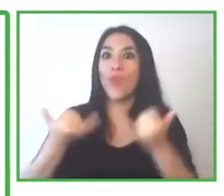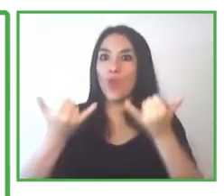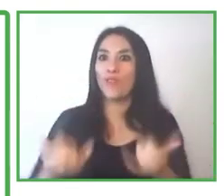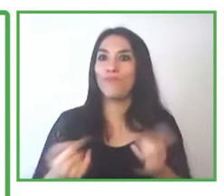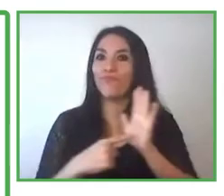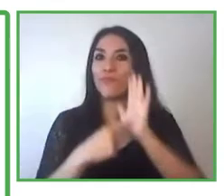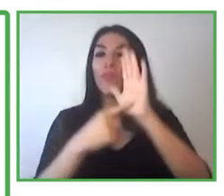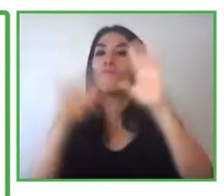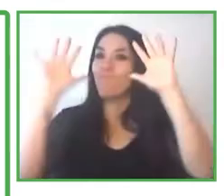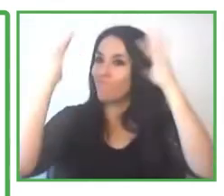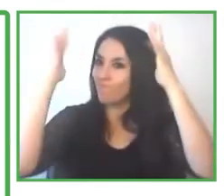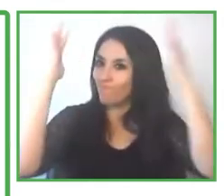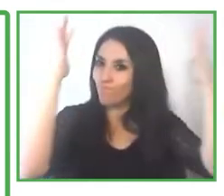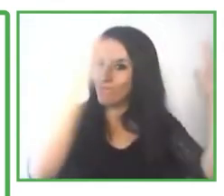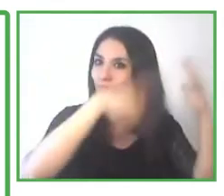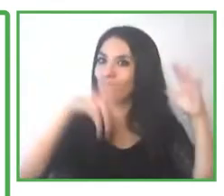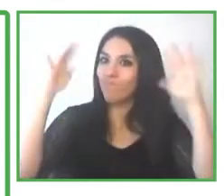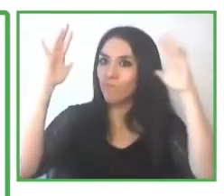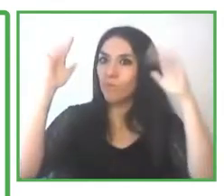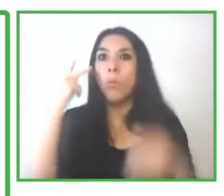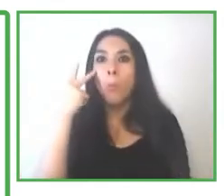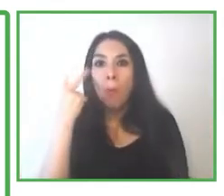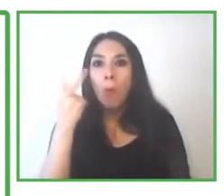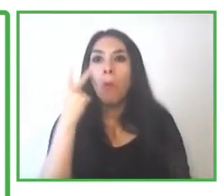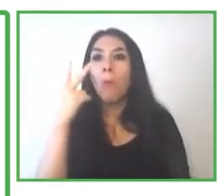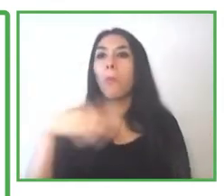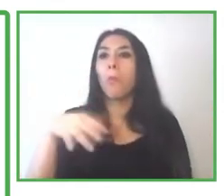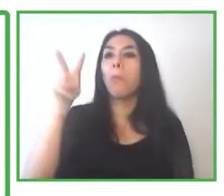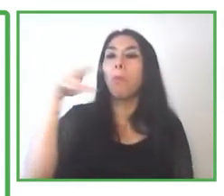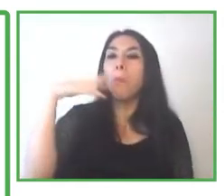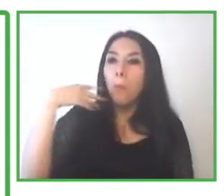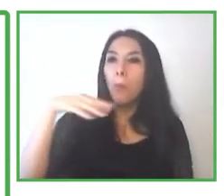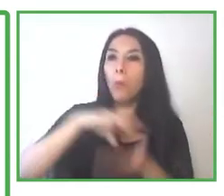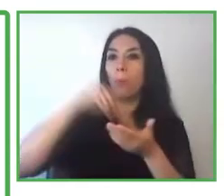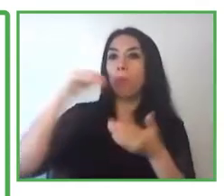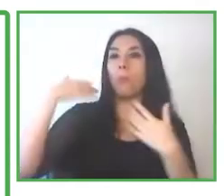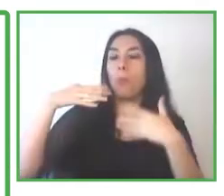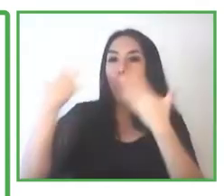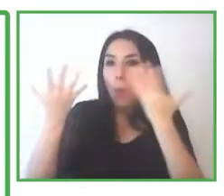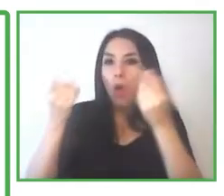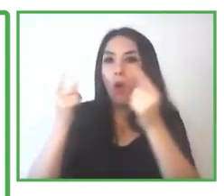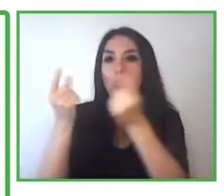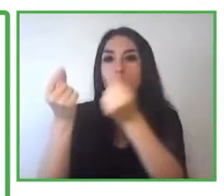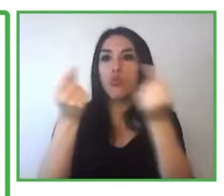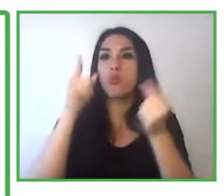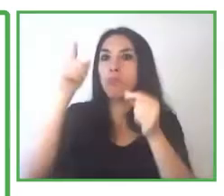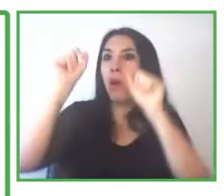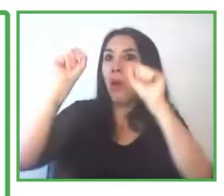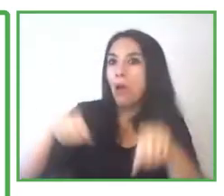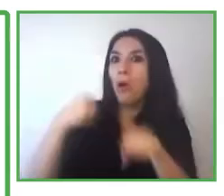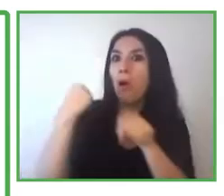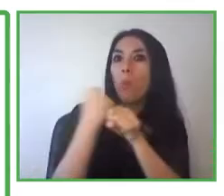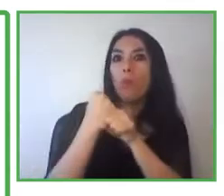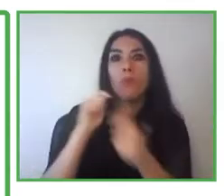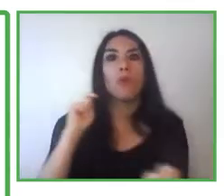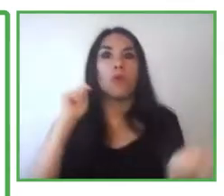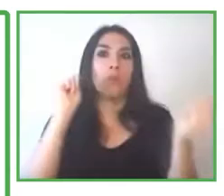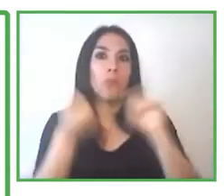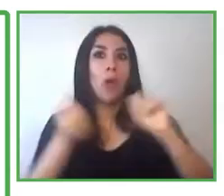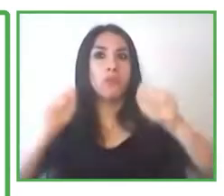de ustedes y saber más sobre cómo podemos seguir cambiando la vida de las personas con discapacidad juntos.